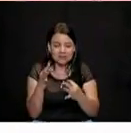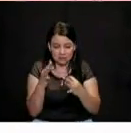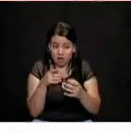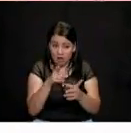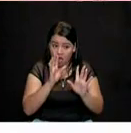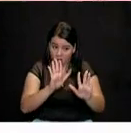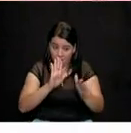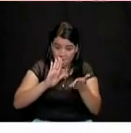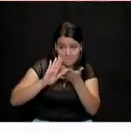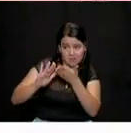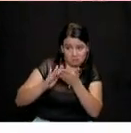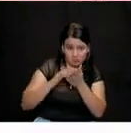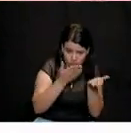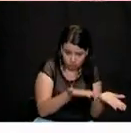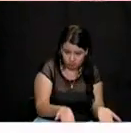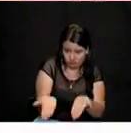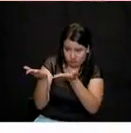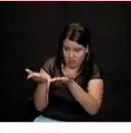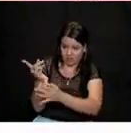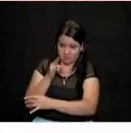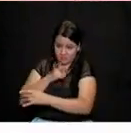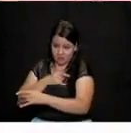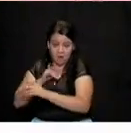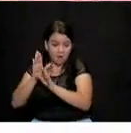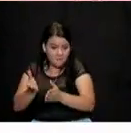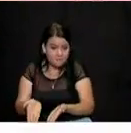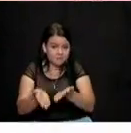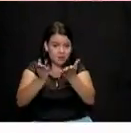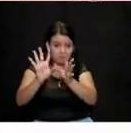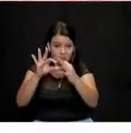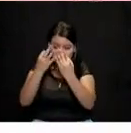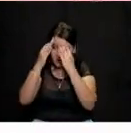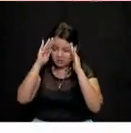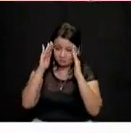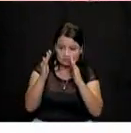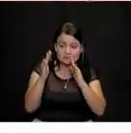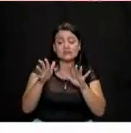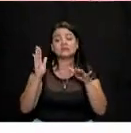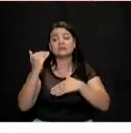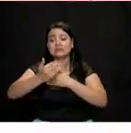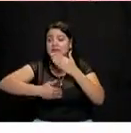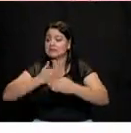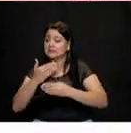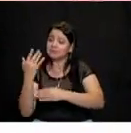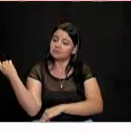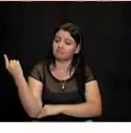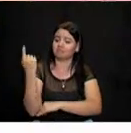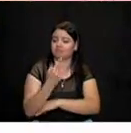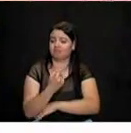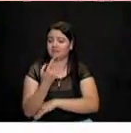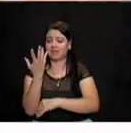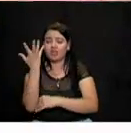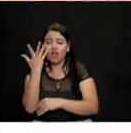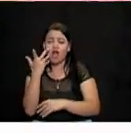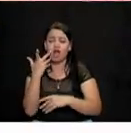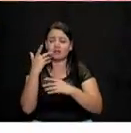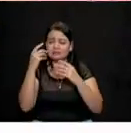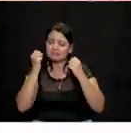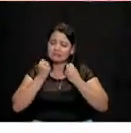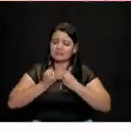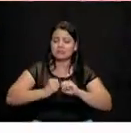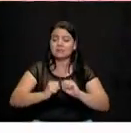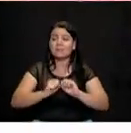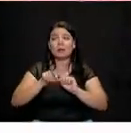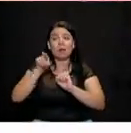subsanar todas esas dificultades familiares y que tienen que atender día a día, pero que lamentablemente la administración municipal y el